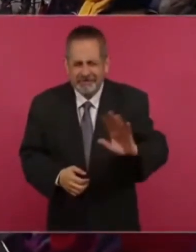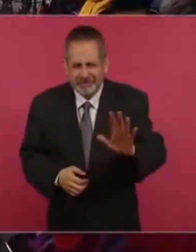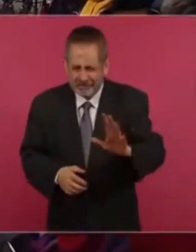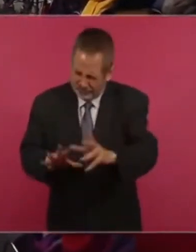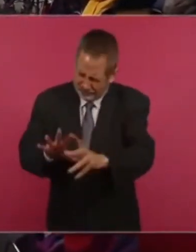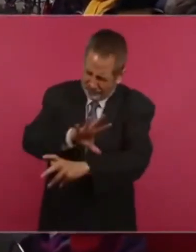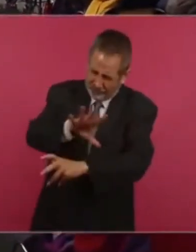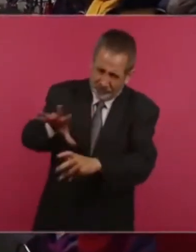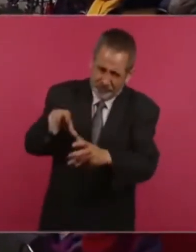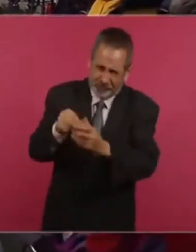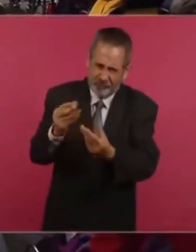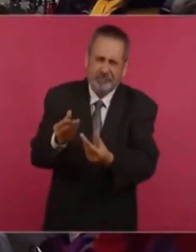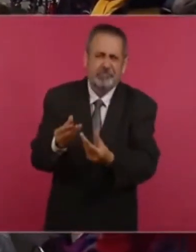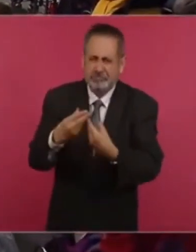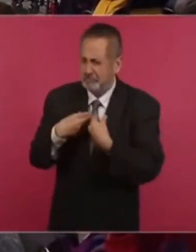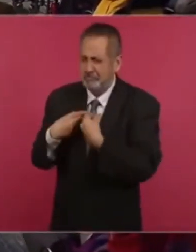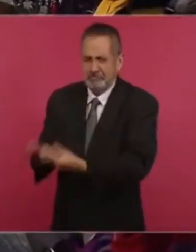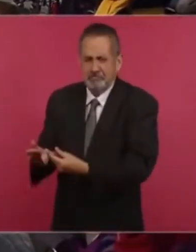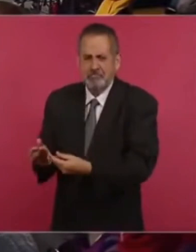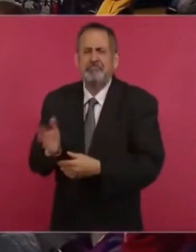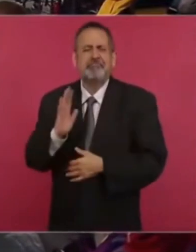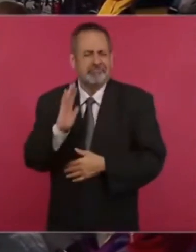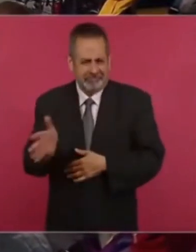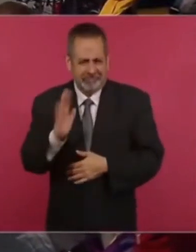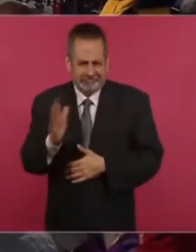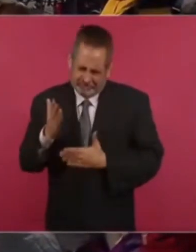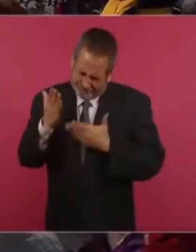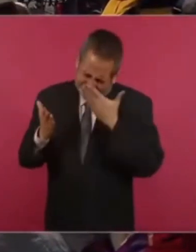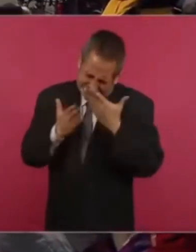todo. Pero